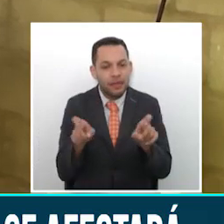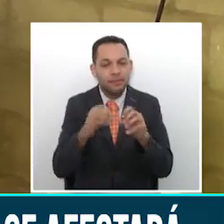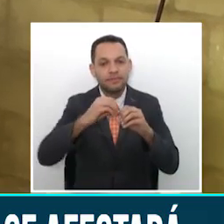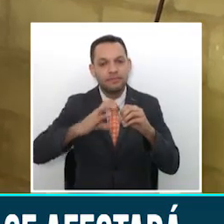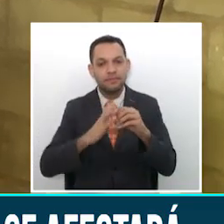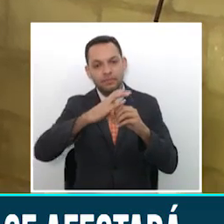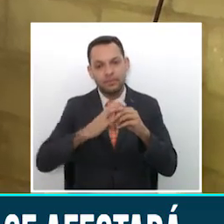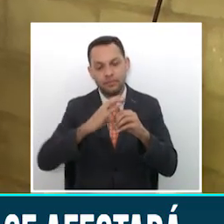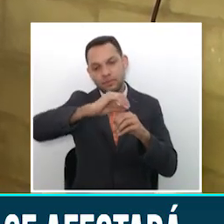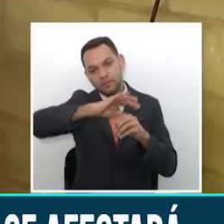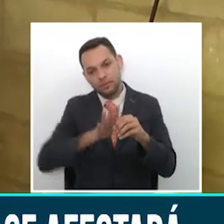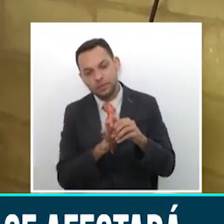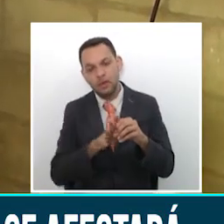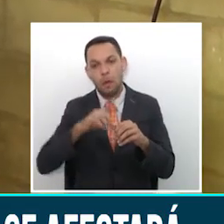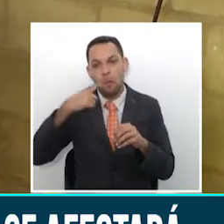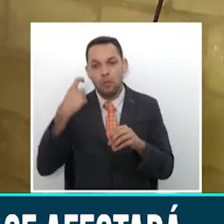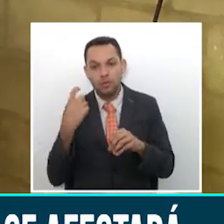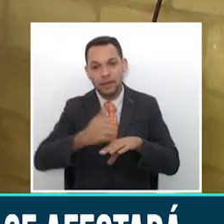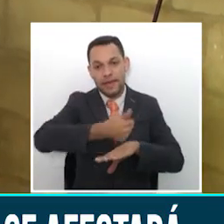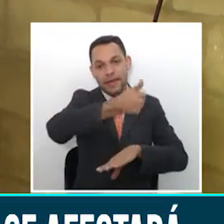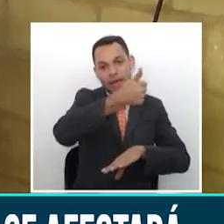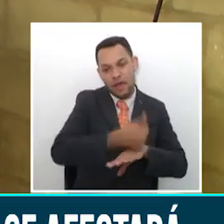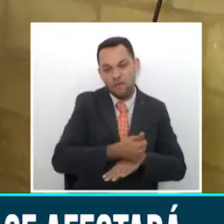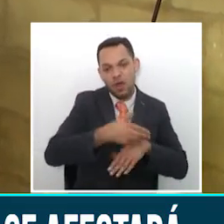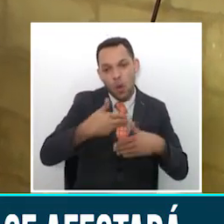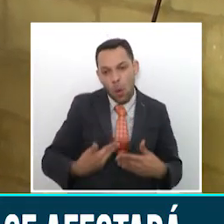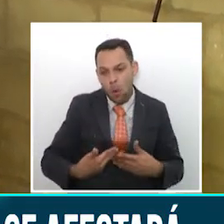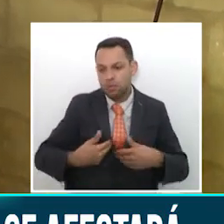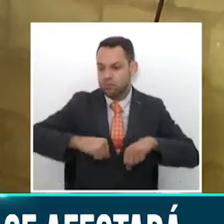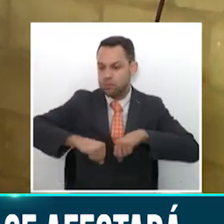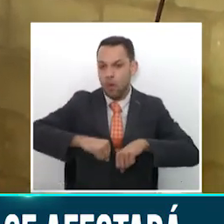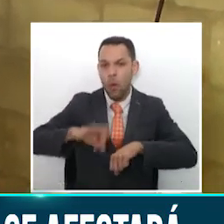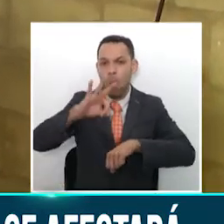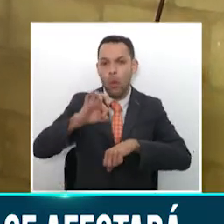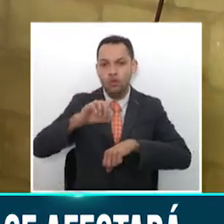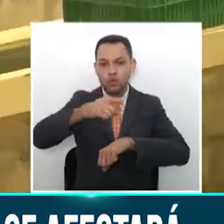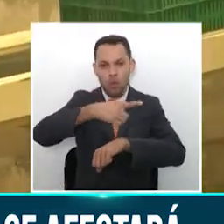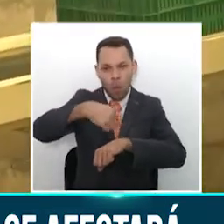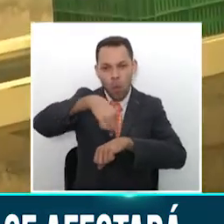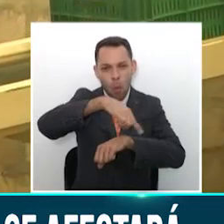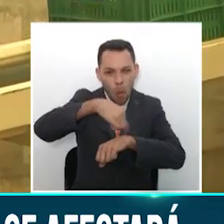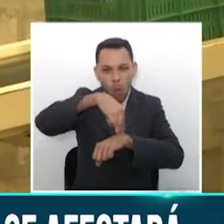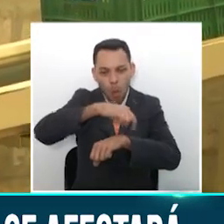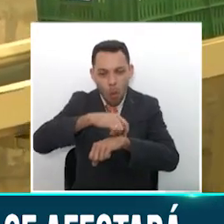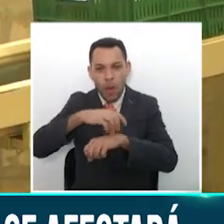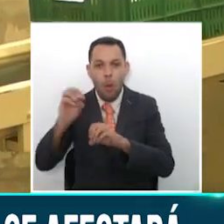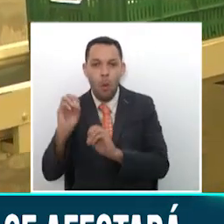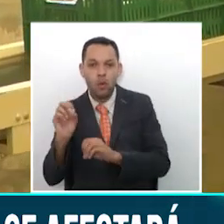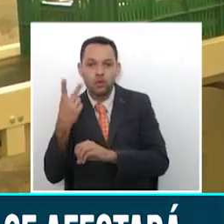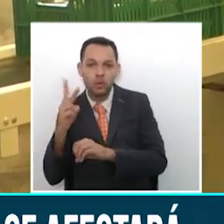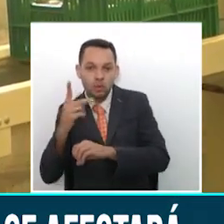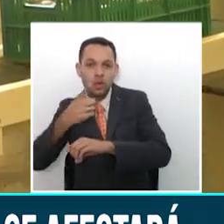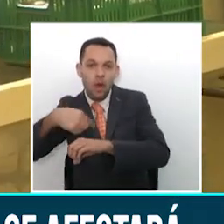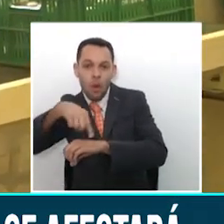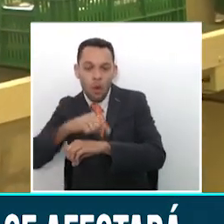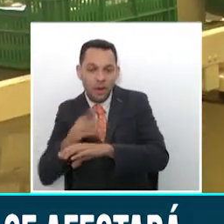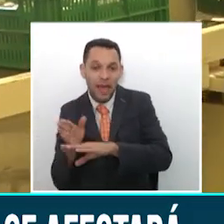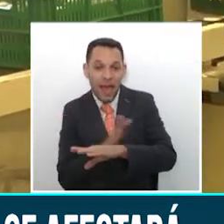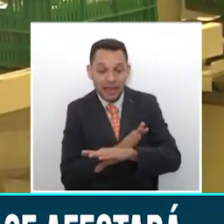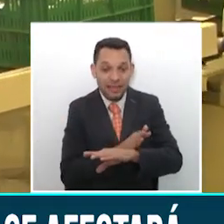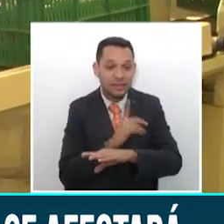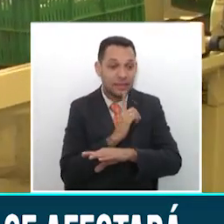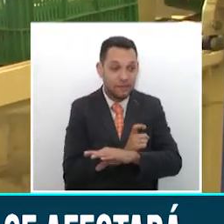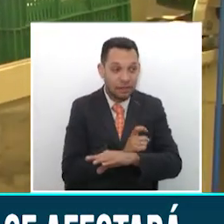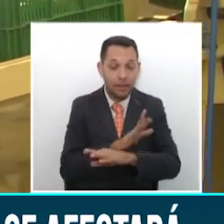nueva normativa busca que los empleadores organizan jornadas de más de ocho horas, llegando incluso hasta las 12, para reducir los días que los trabajadores